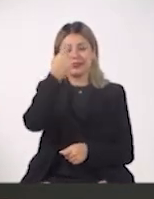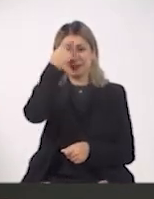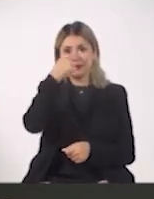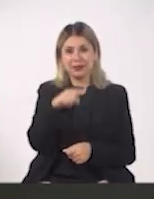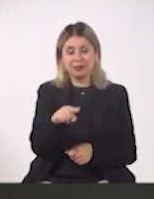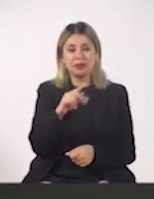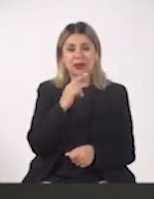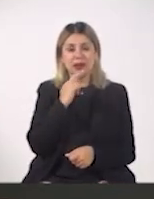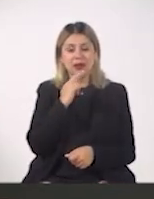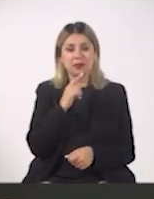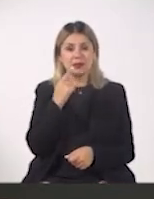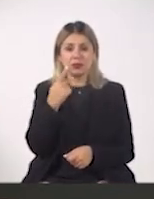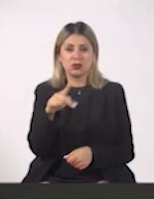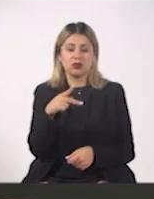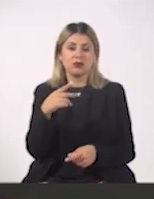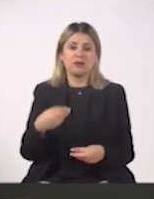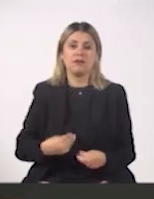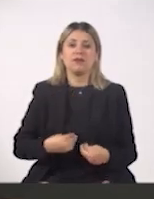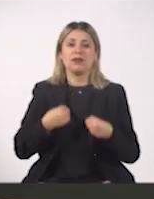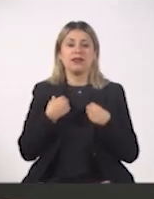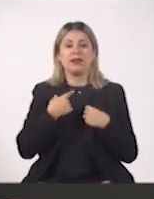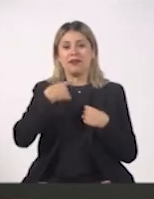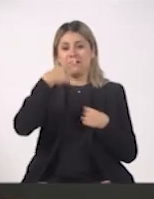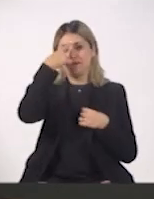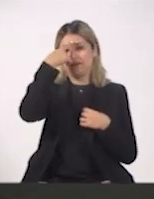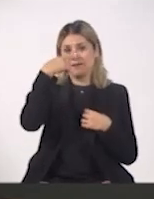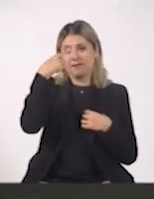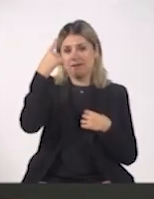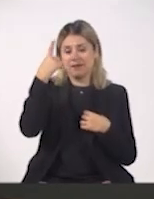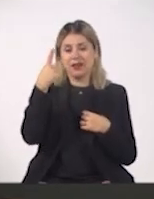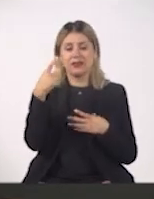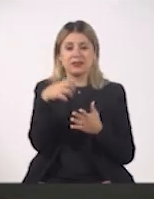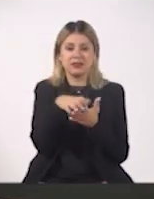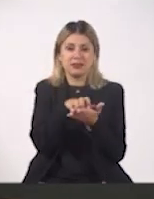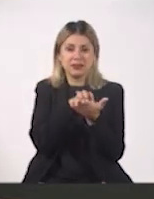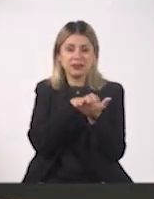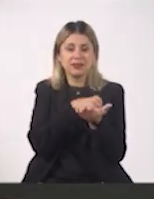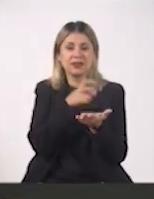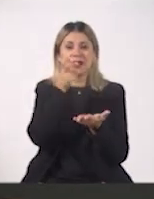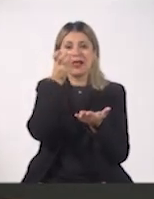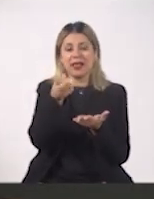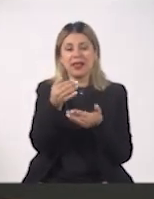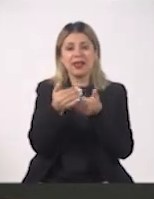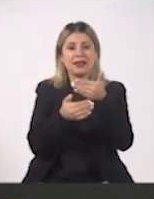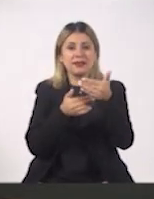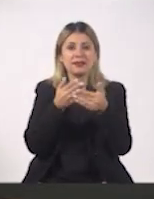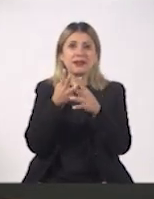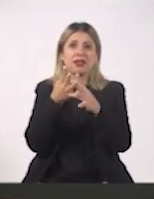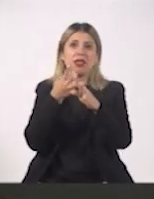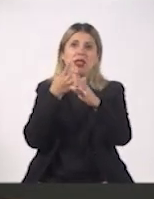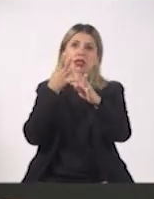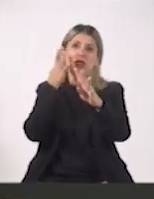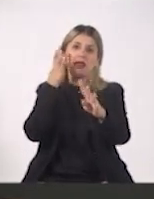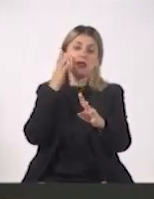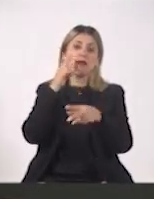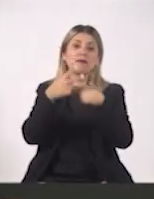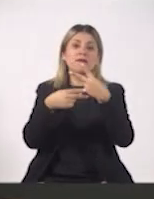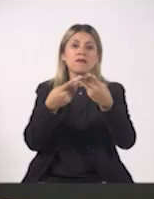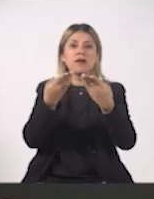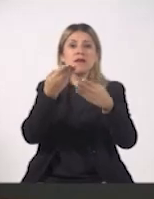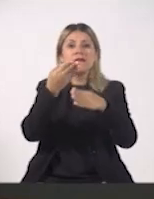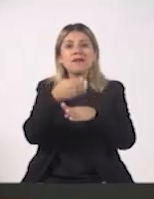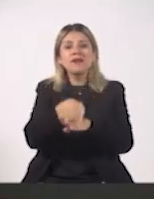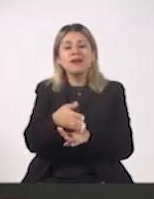una vida más sencilla desde el punto de vista de ahorrarte, hacer esa fila enorme en el banco que a veces tenemos